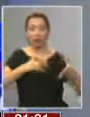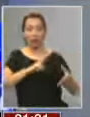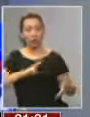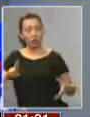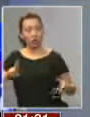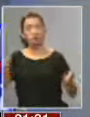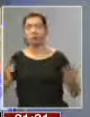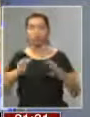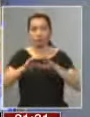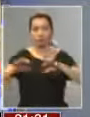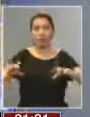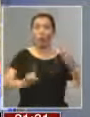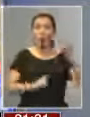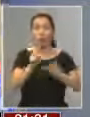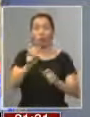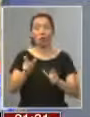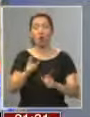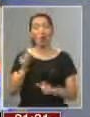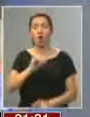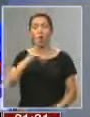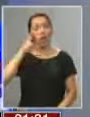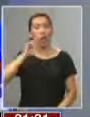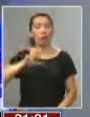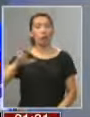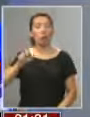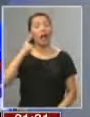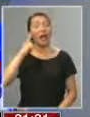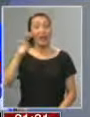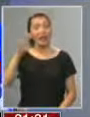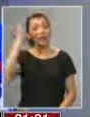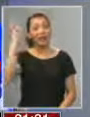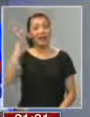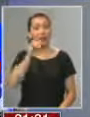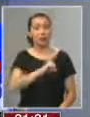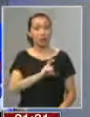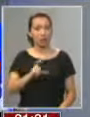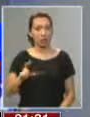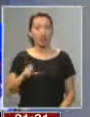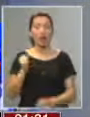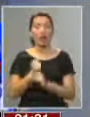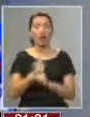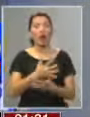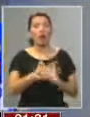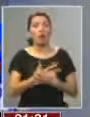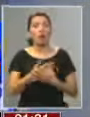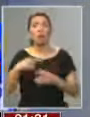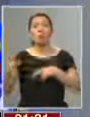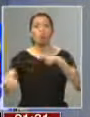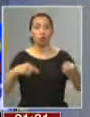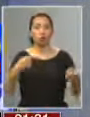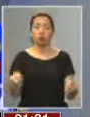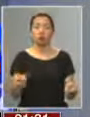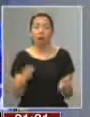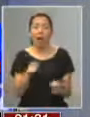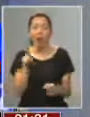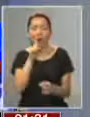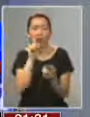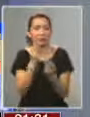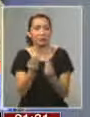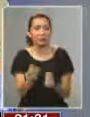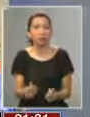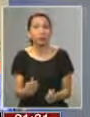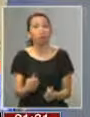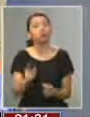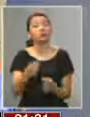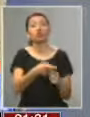gente que es agnóstica, pero cree en estos valores. La filosofía cristiana es trabajar por amor al prójimo, Macarena. Eso es la esencia. La